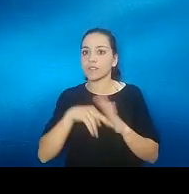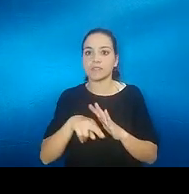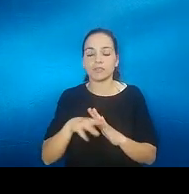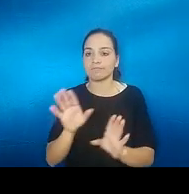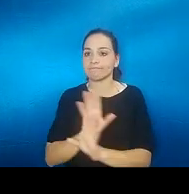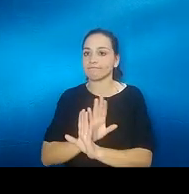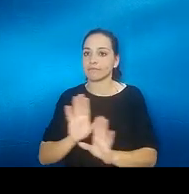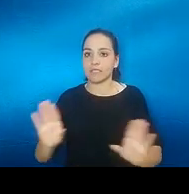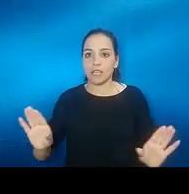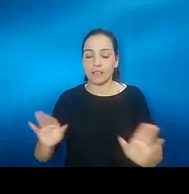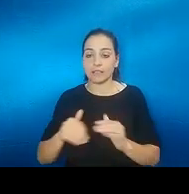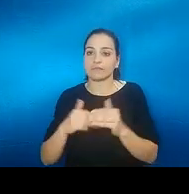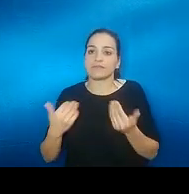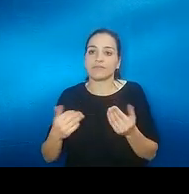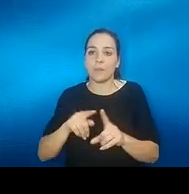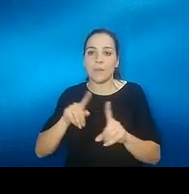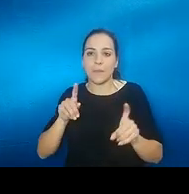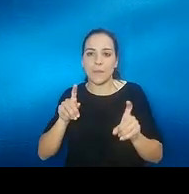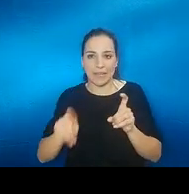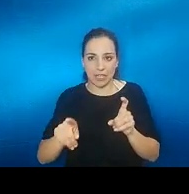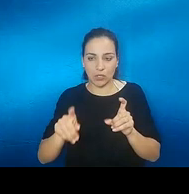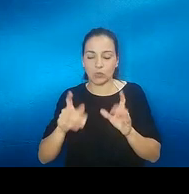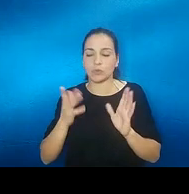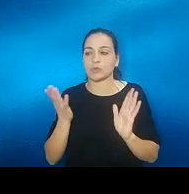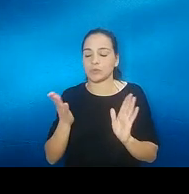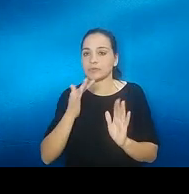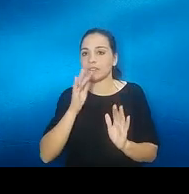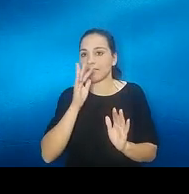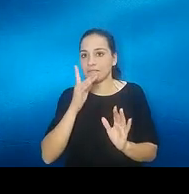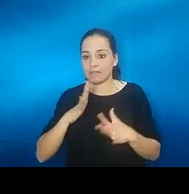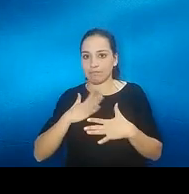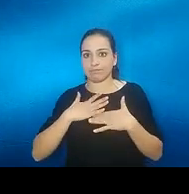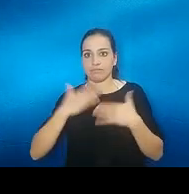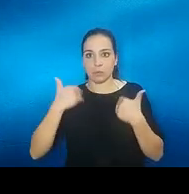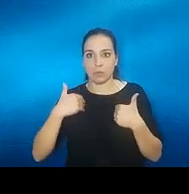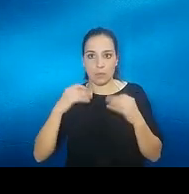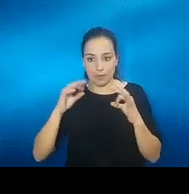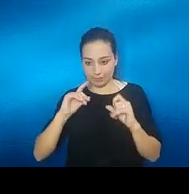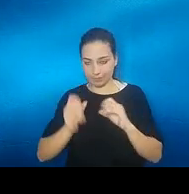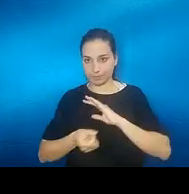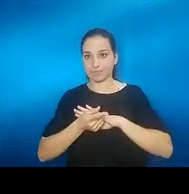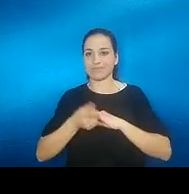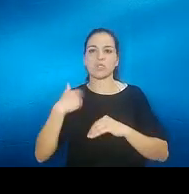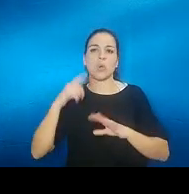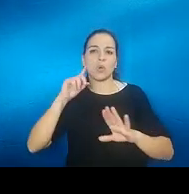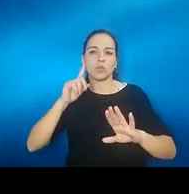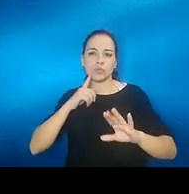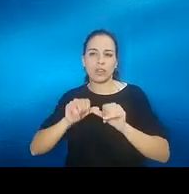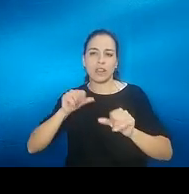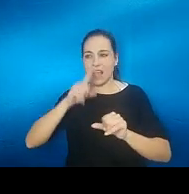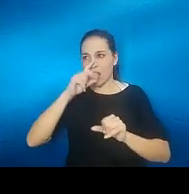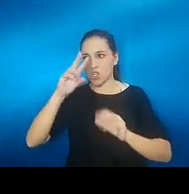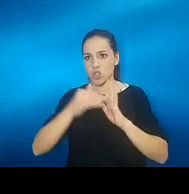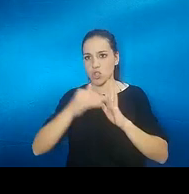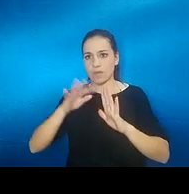pregunta era esto que ha aparecido después mucho después porque estoy estoy sorda desde año 2004